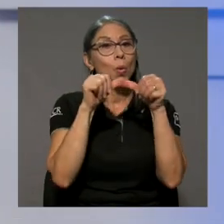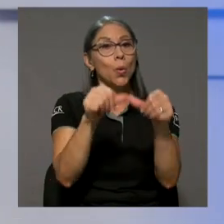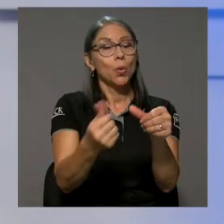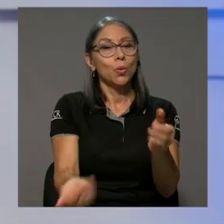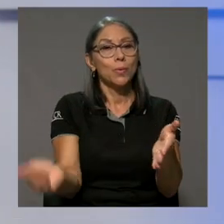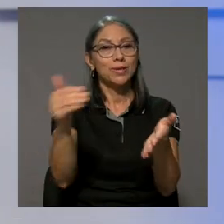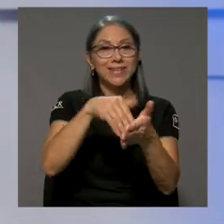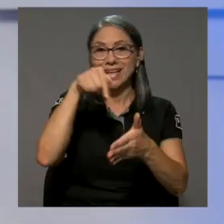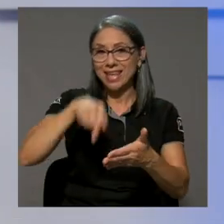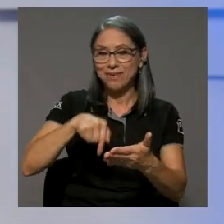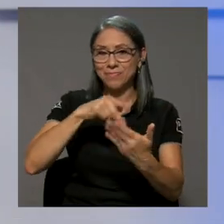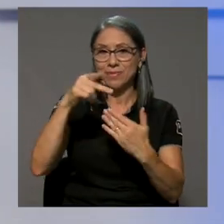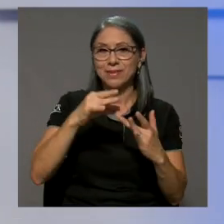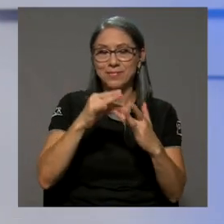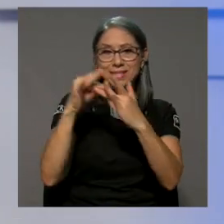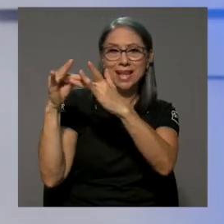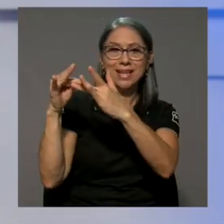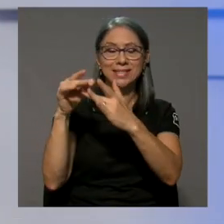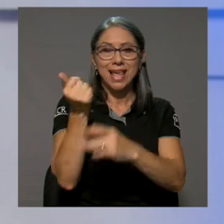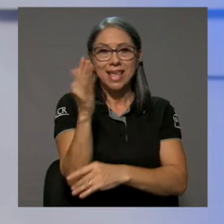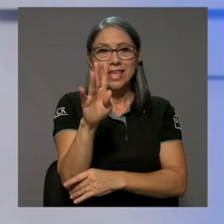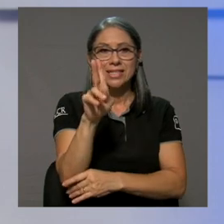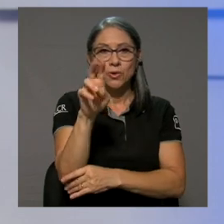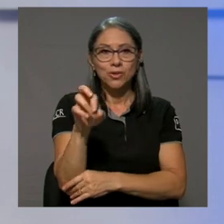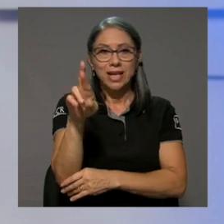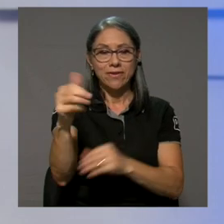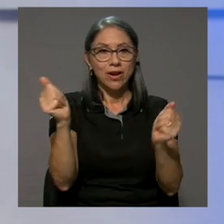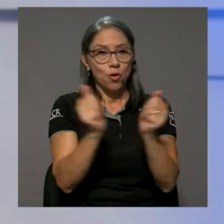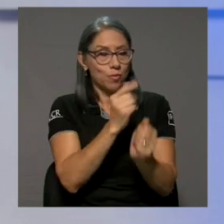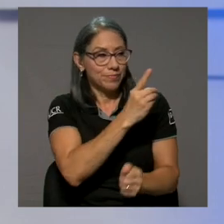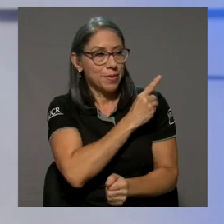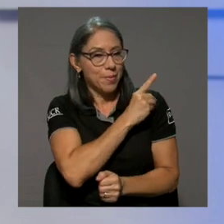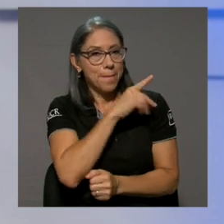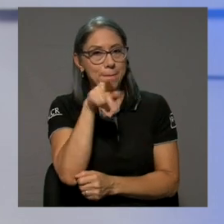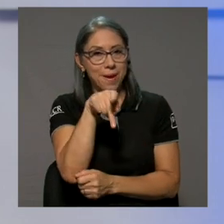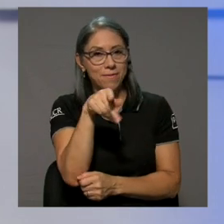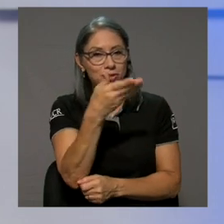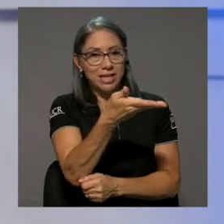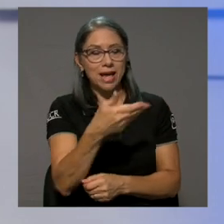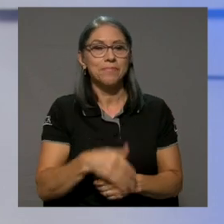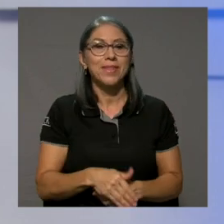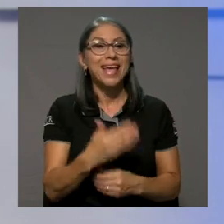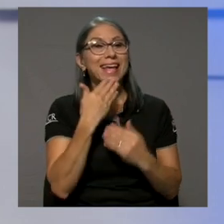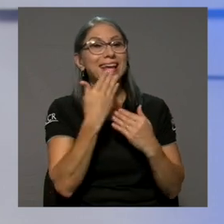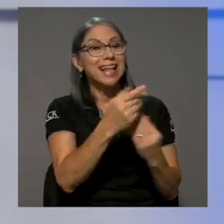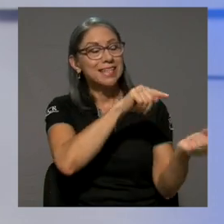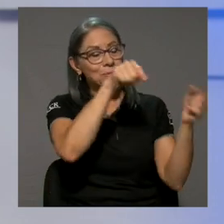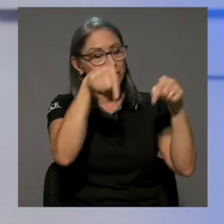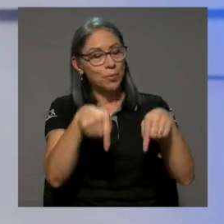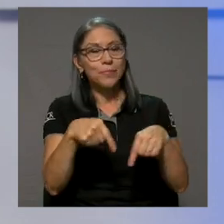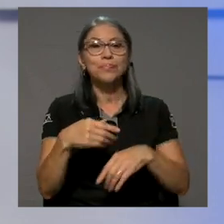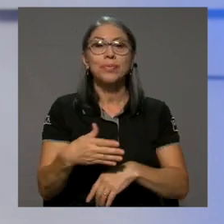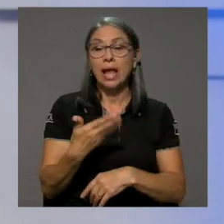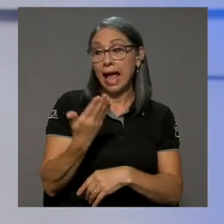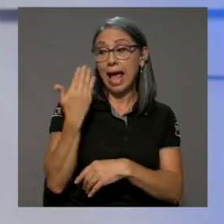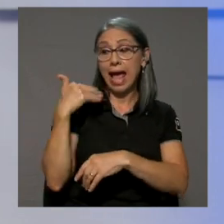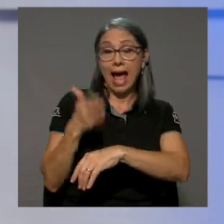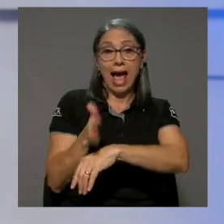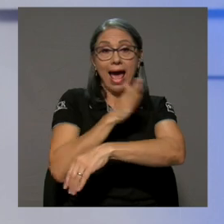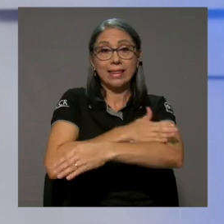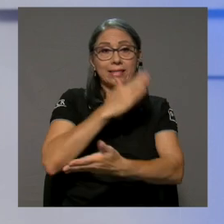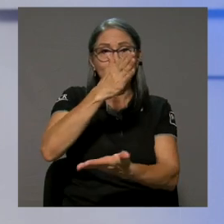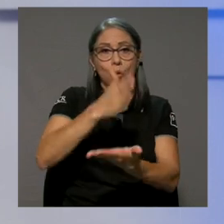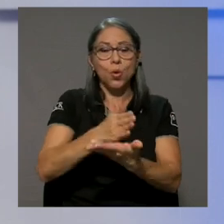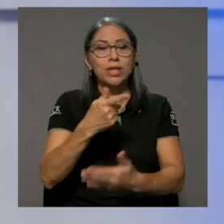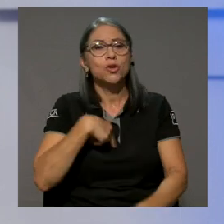Estamos de regreso acá en Especiales 15 UCR con el cineasta Pablo Chea. Muchas gracias por acompañarnos. Pablo,